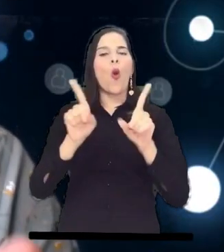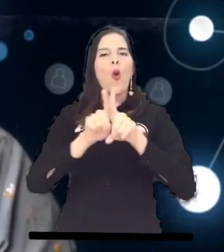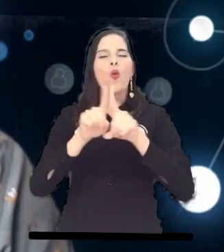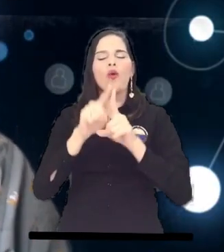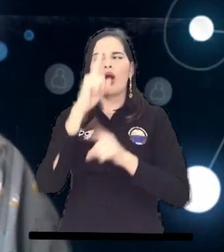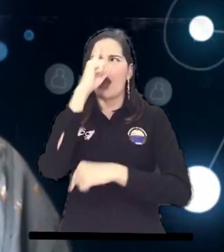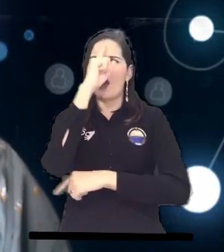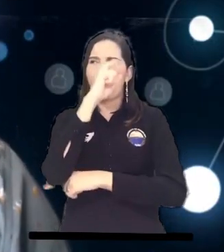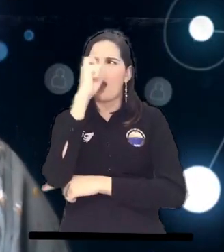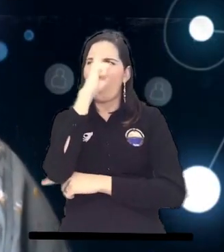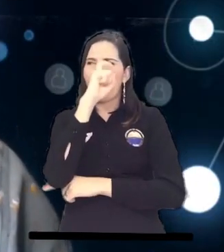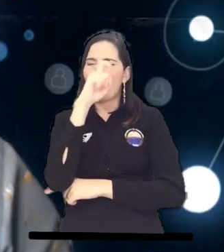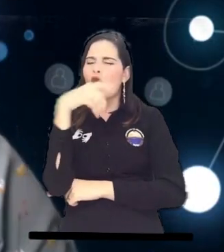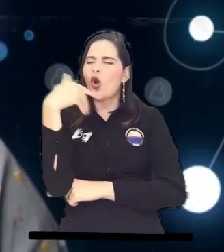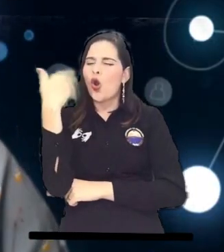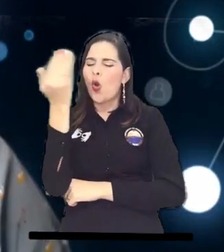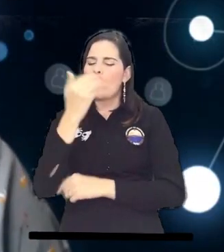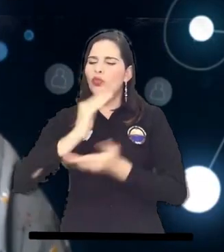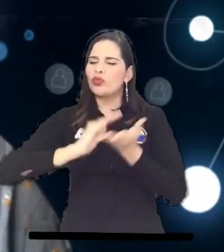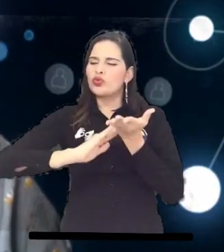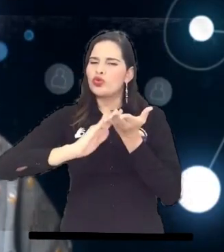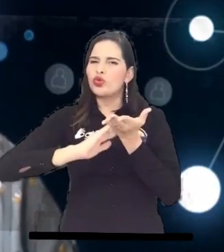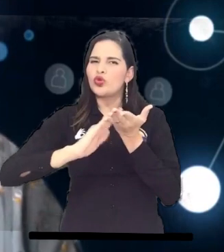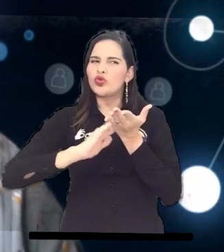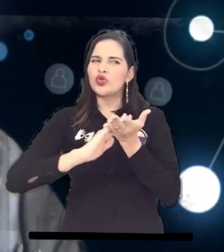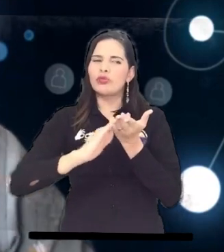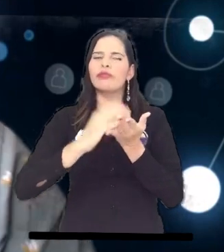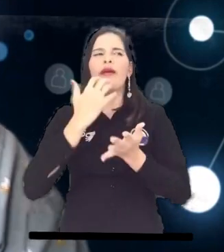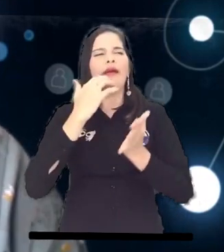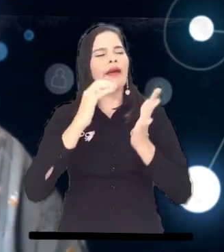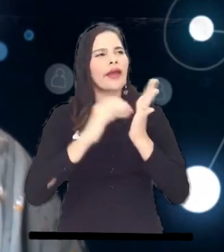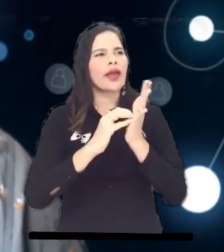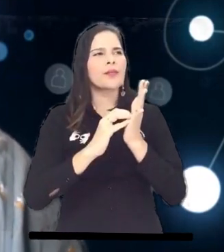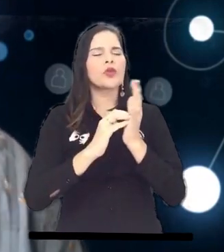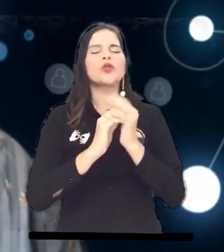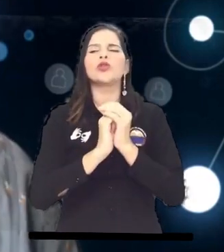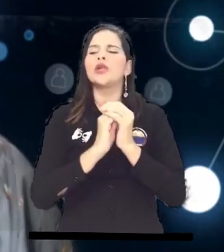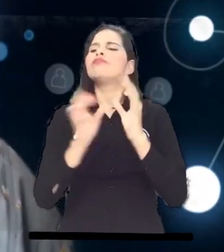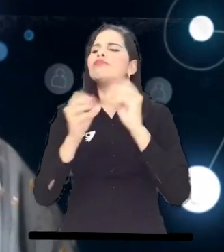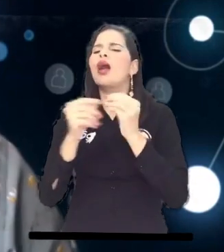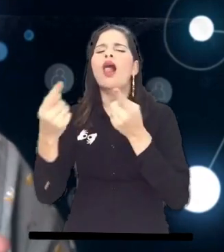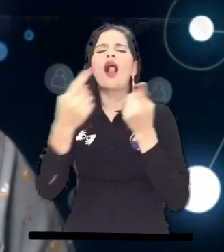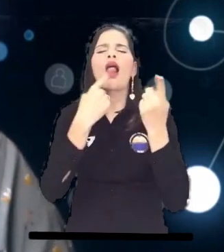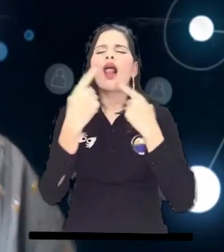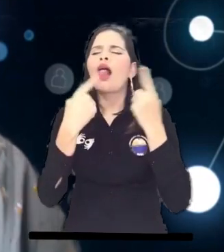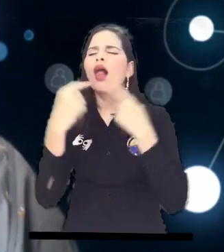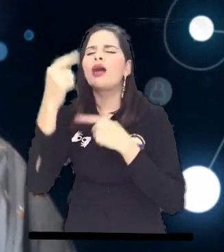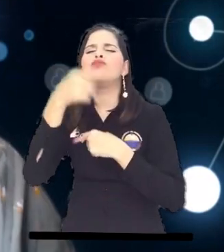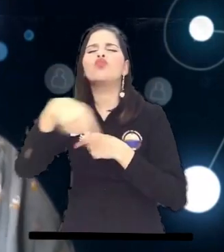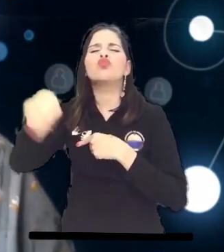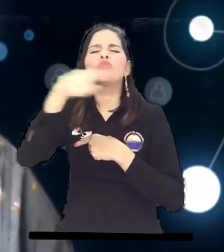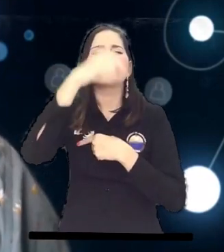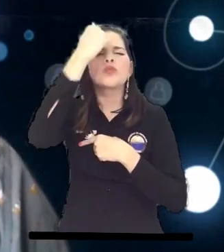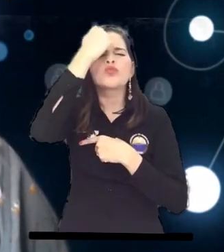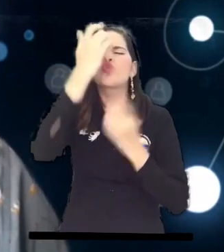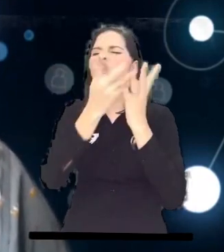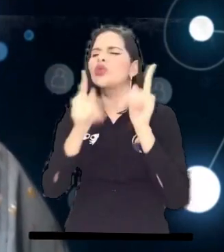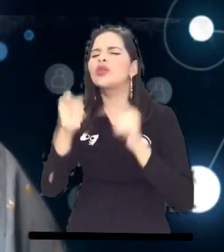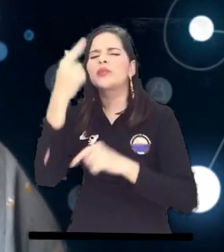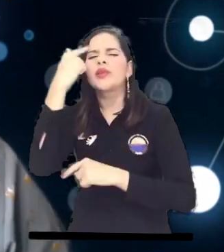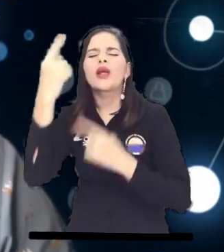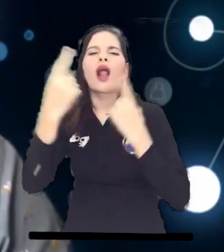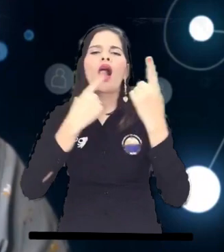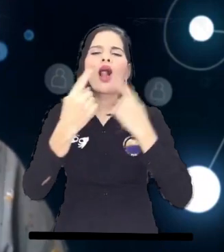ya, es un proceso iterativo de pensamiento de diseño donde hay una primera versión, hay una co-creación con los docentes y con los